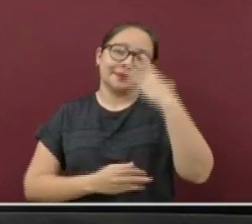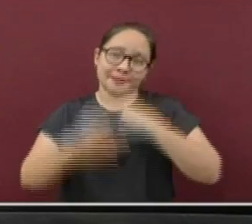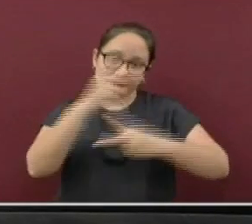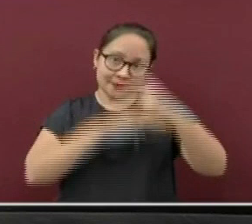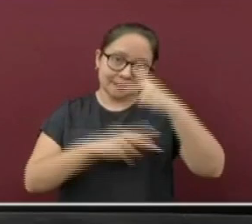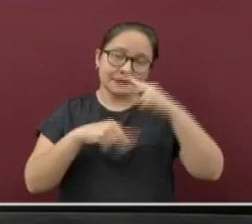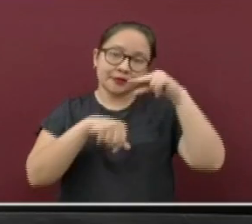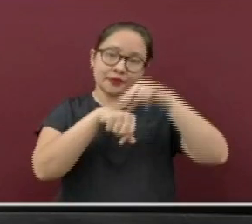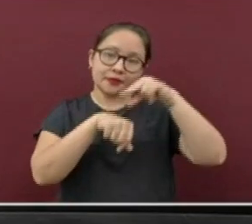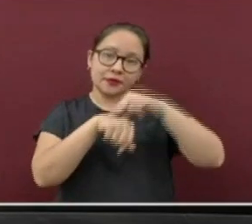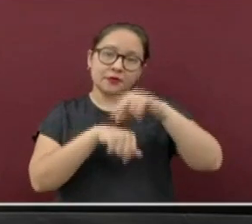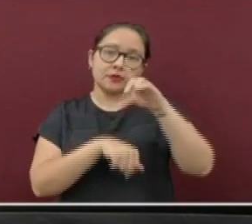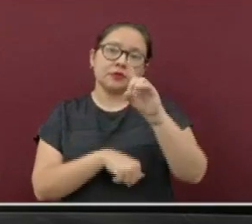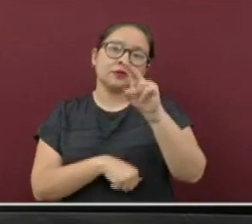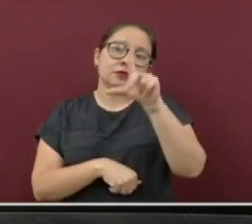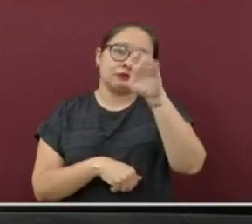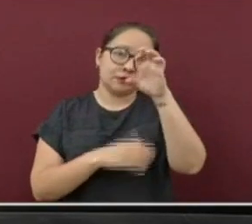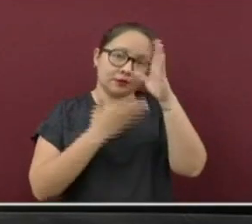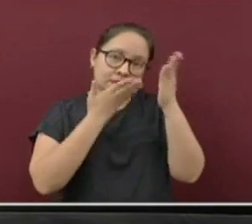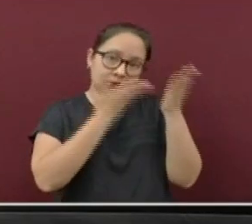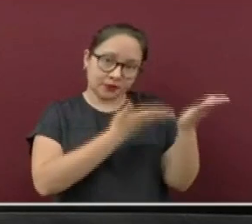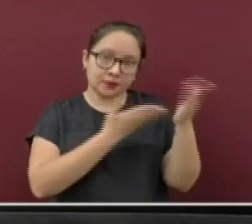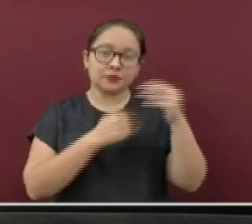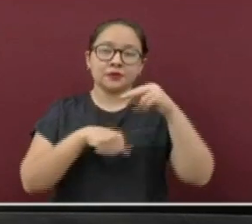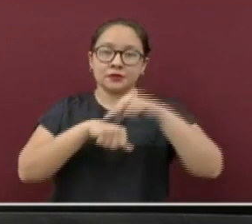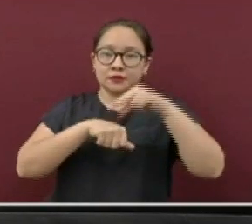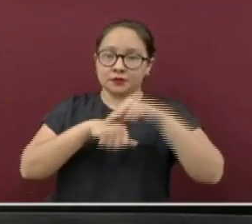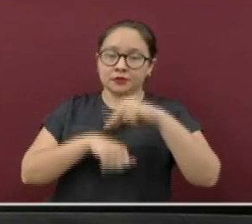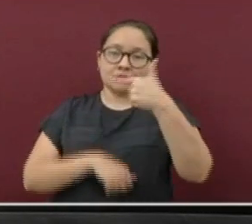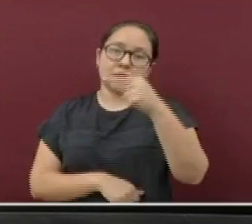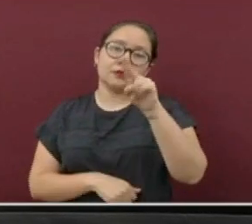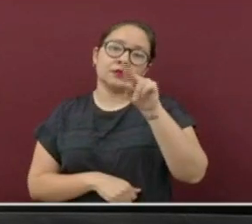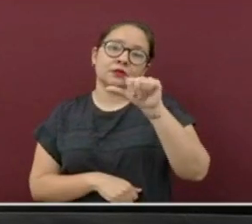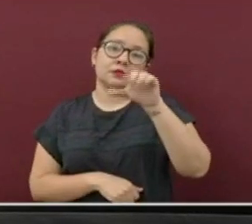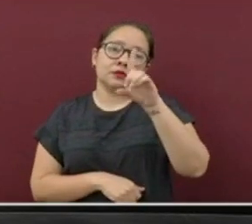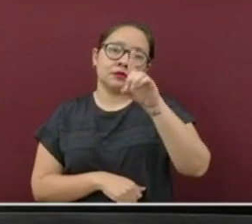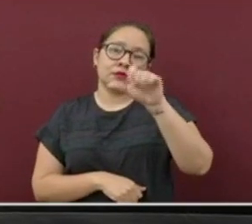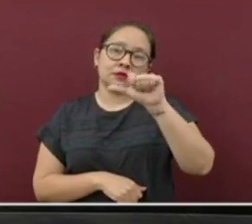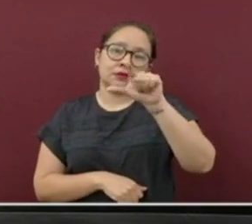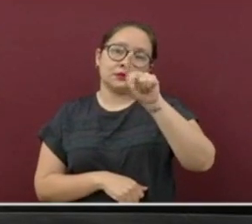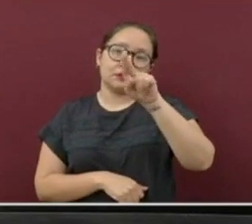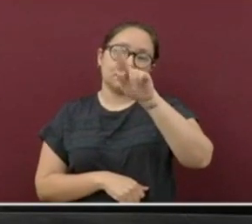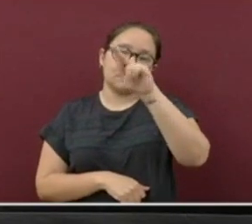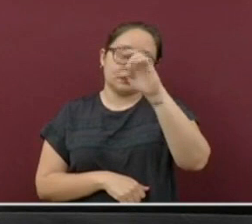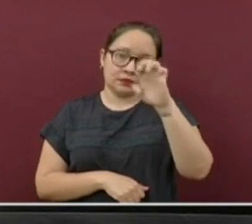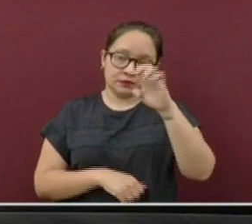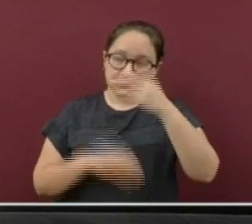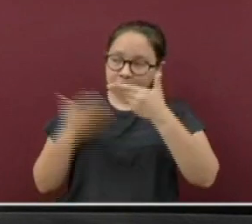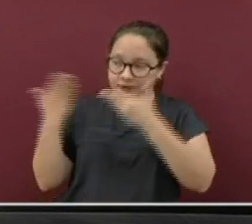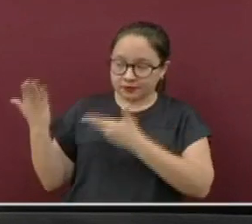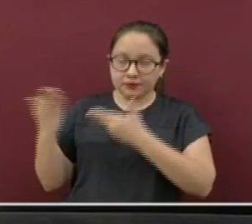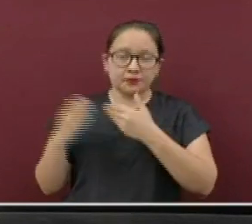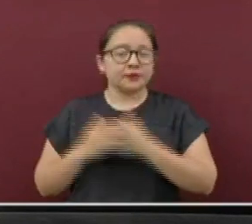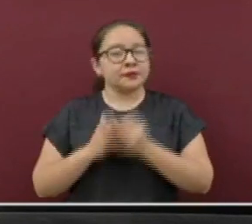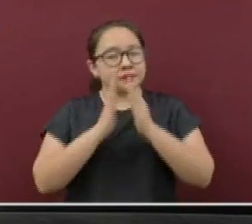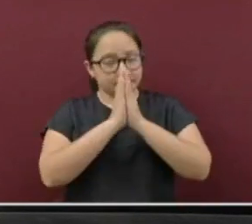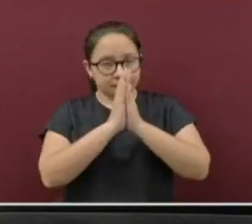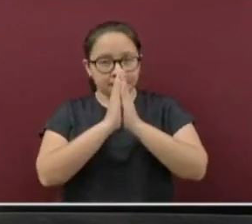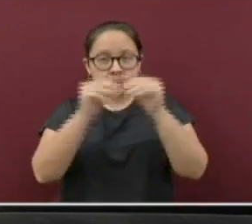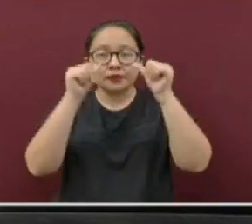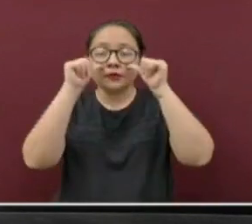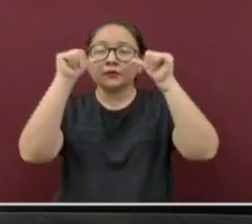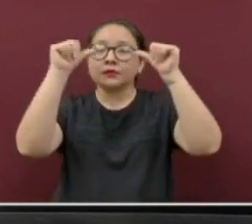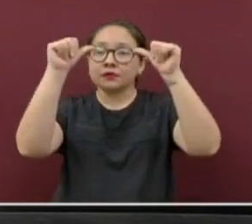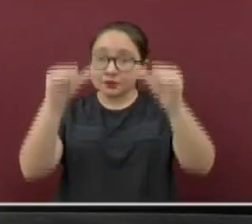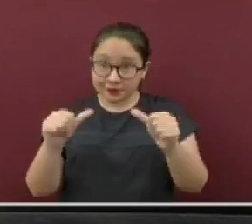a las doctoras Dulce María Espejo Guevara y Guadalupe Díaz del Castillo Flores. Los invito, como siempre, a poner